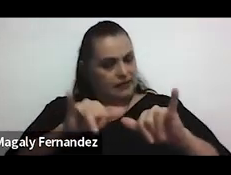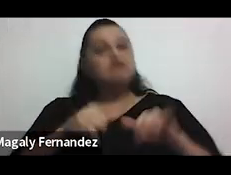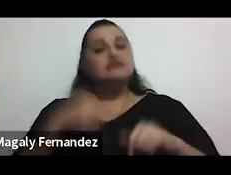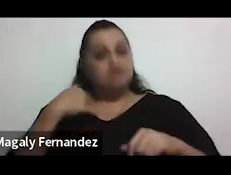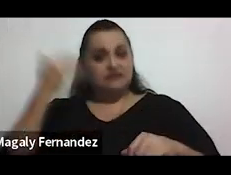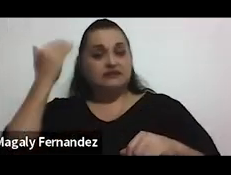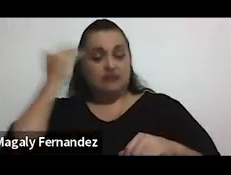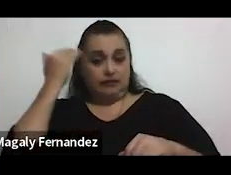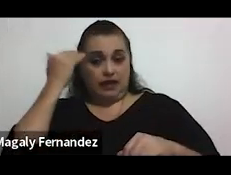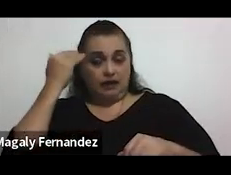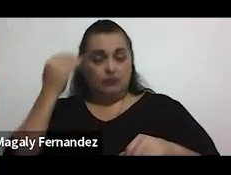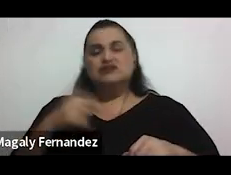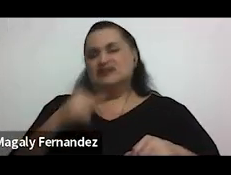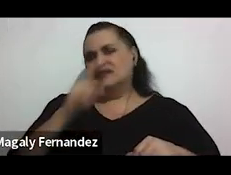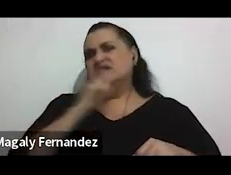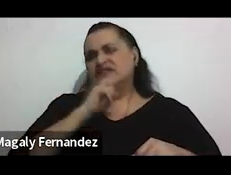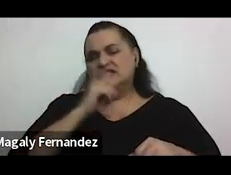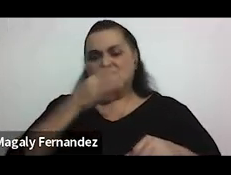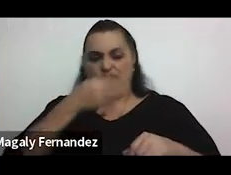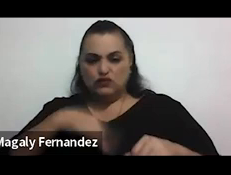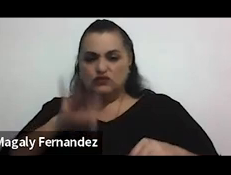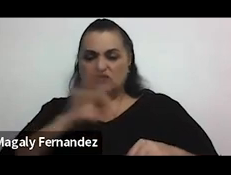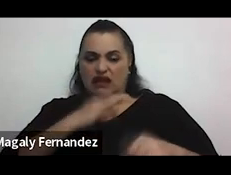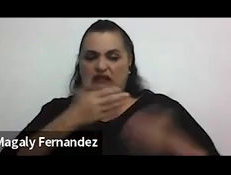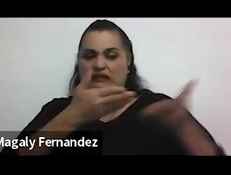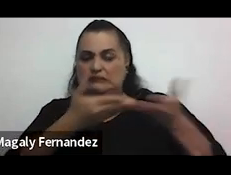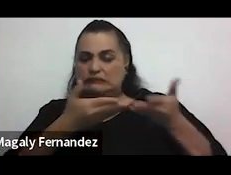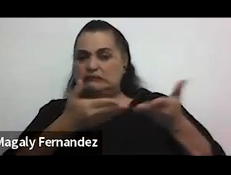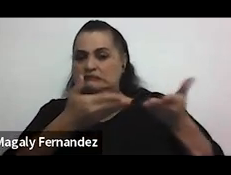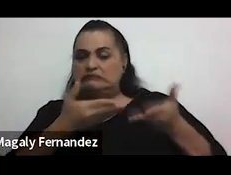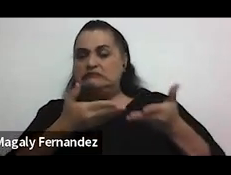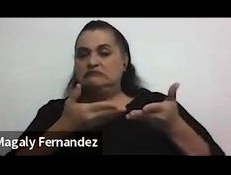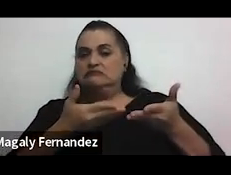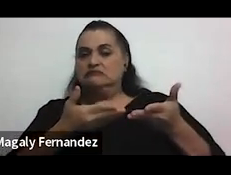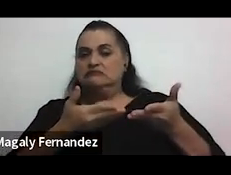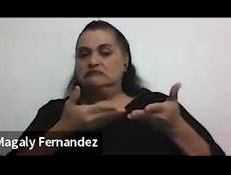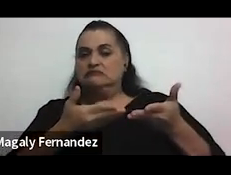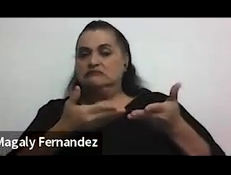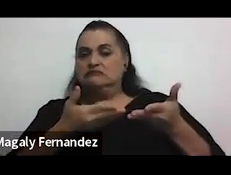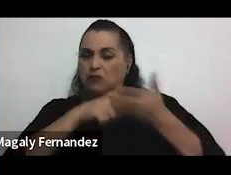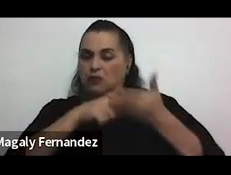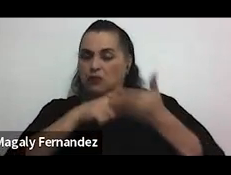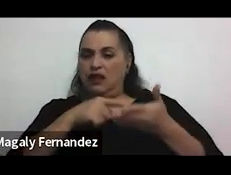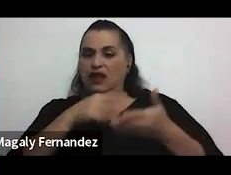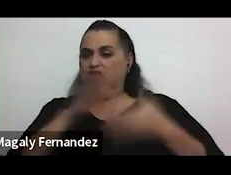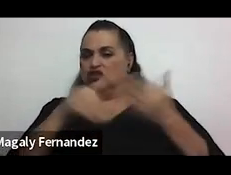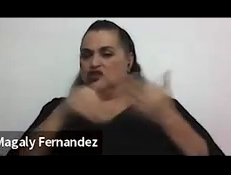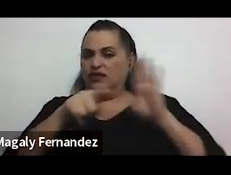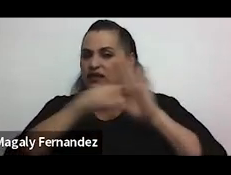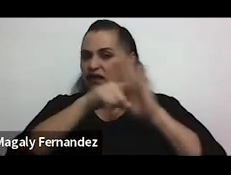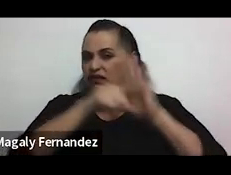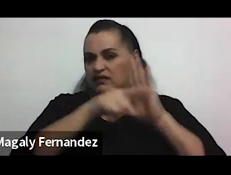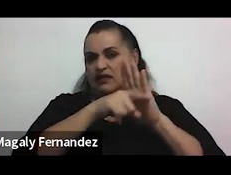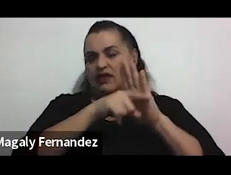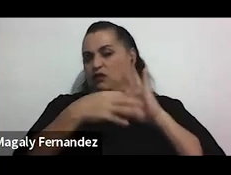sabemos que es muy desgastante es muy frustrante estar recibiendo manifestaciones negativas en cuanto a este